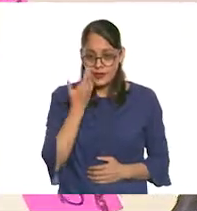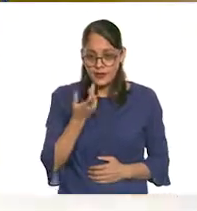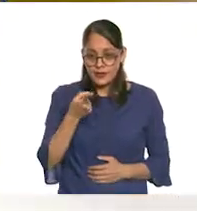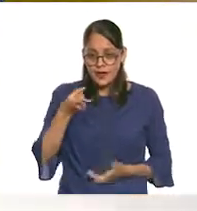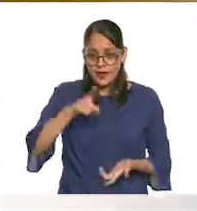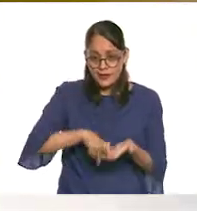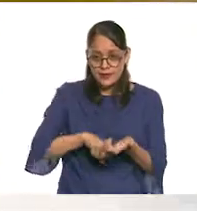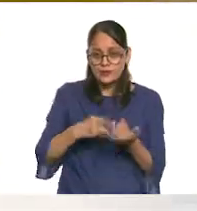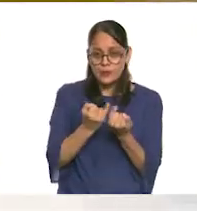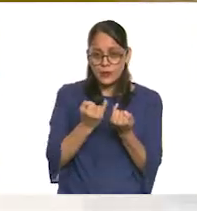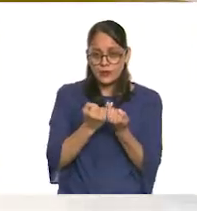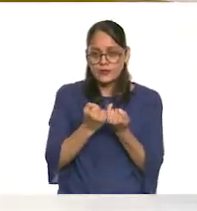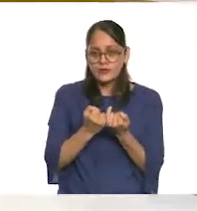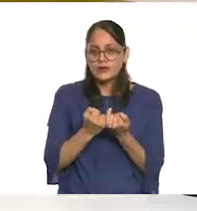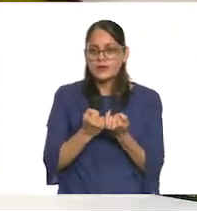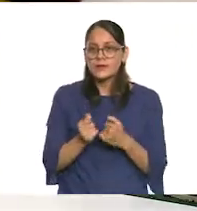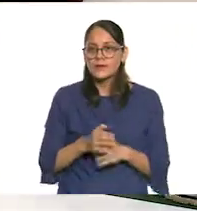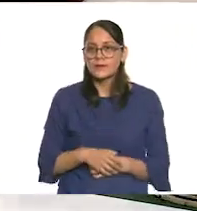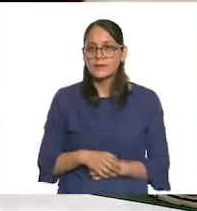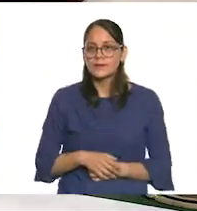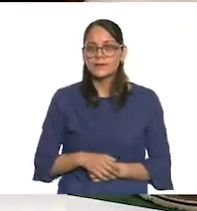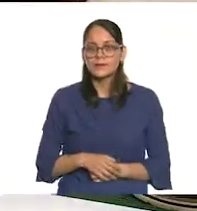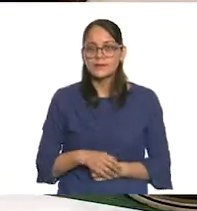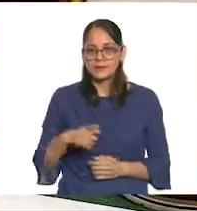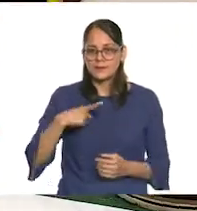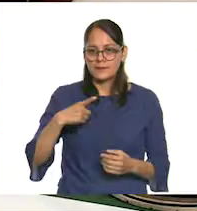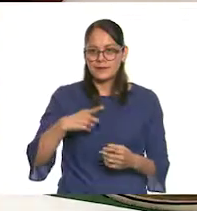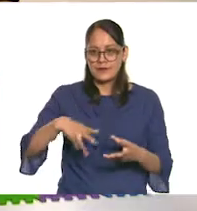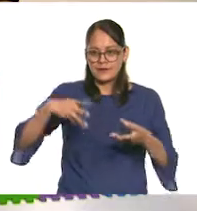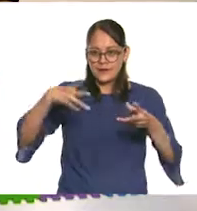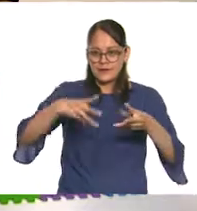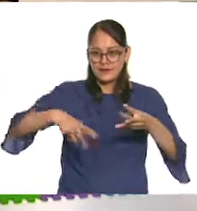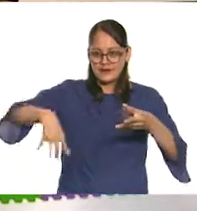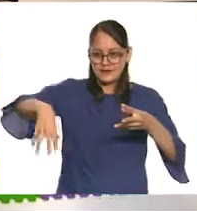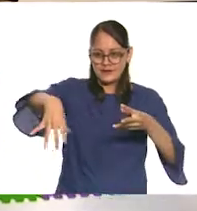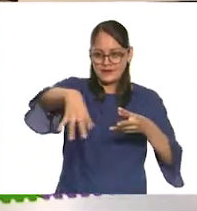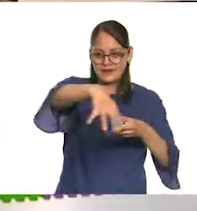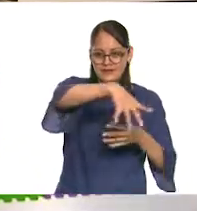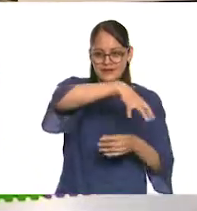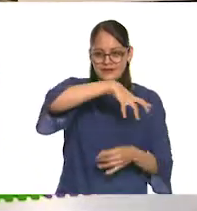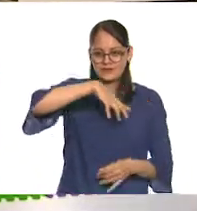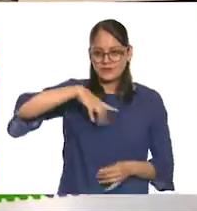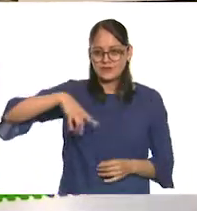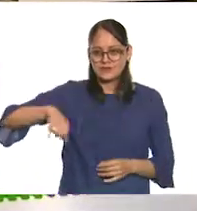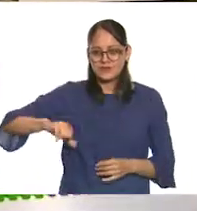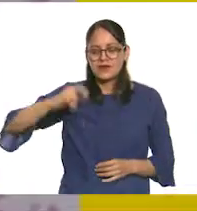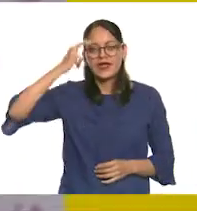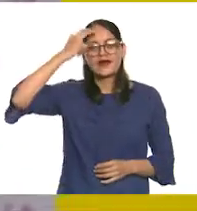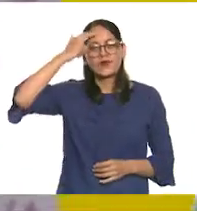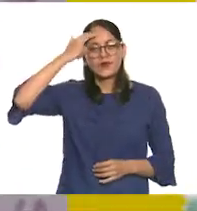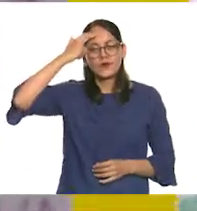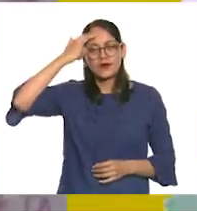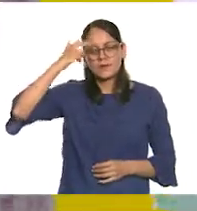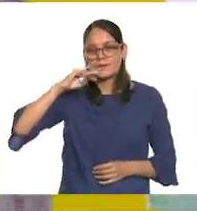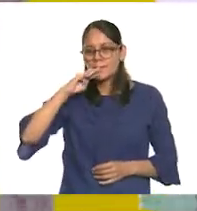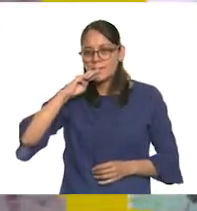adentro. Un puño, agarra un puño. Vamos a espolvorear estos recuerdos, frutos